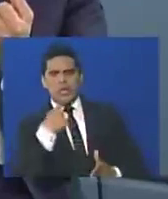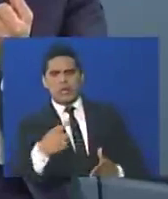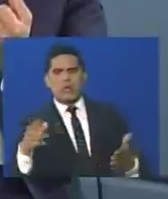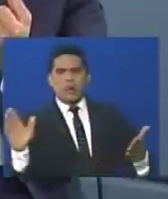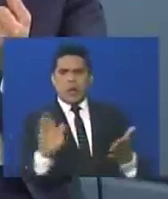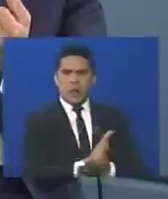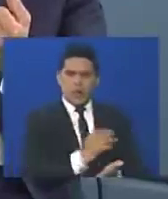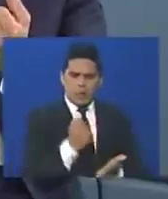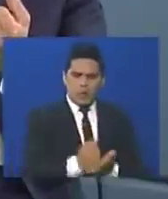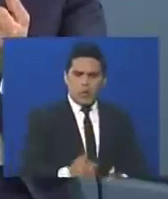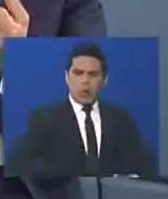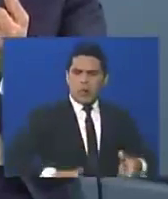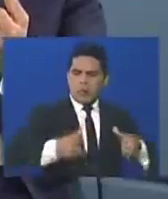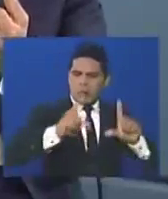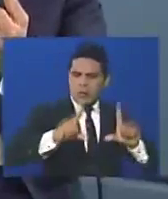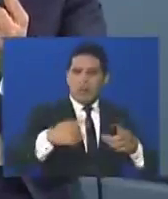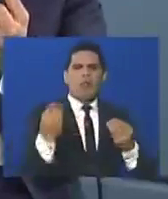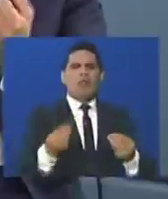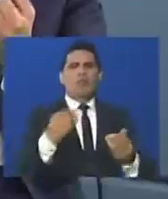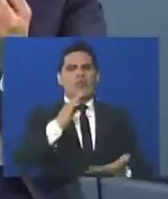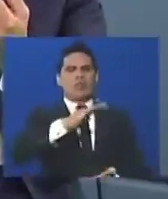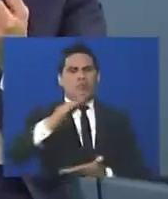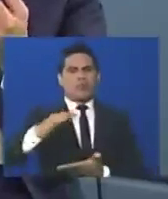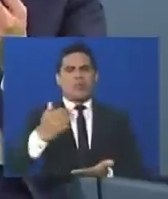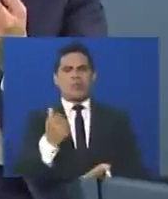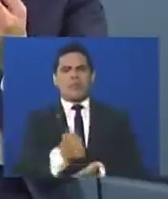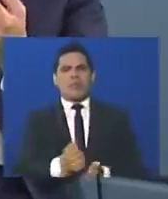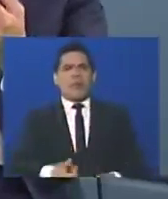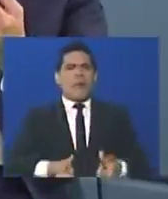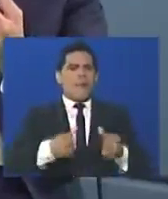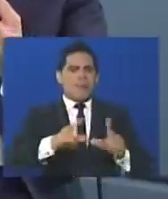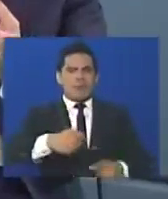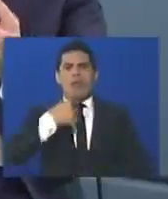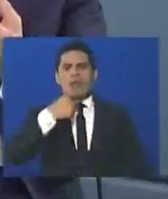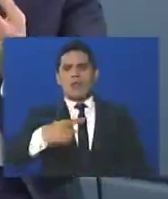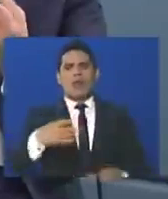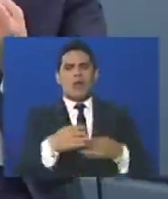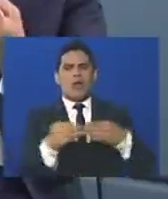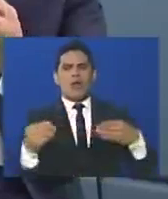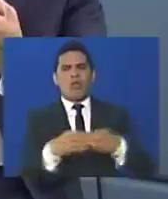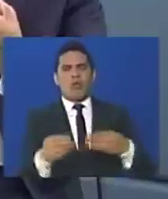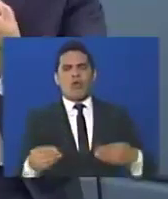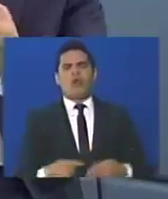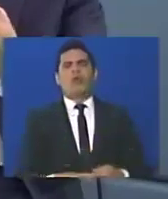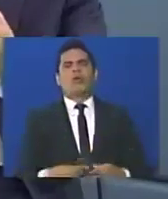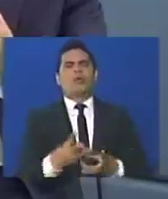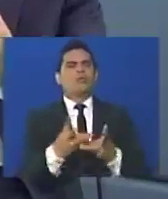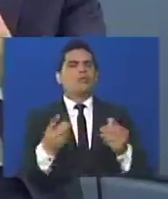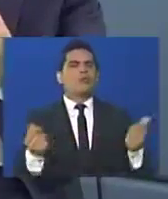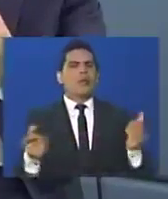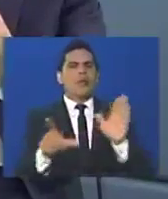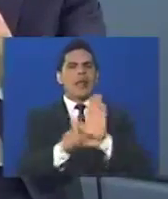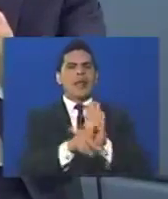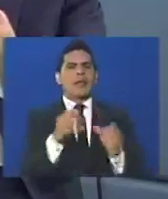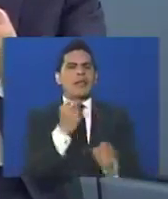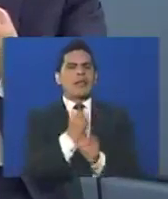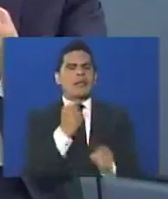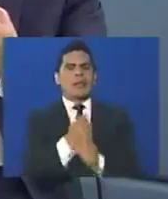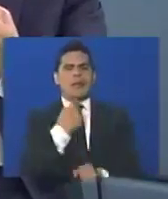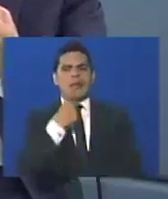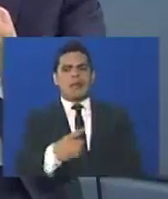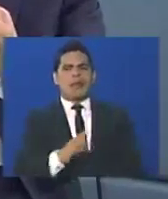con la permisería, o la permisología, como le decimos aquí, ofreció proveer dólares suficientes, y flexibilizar la ley del trabajo,